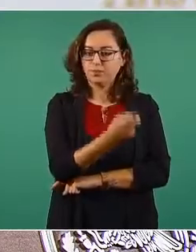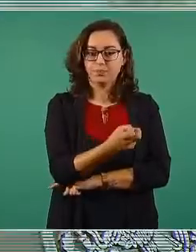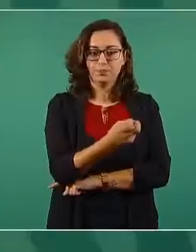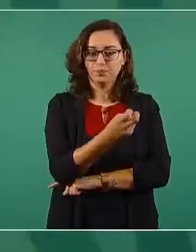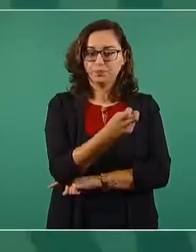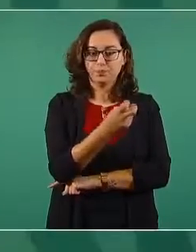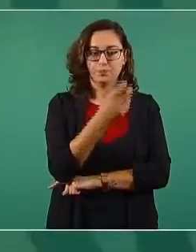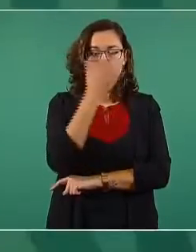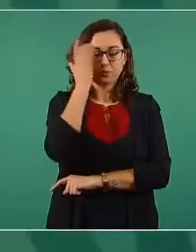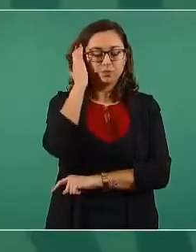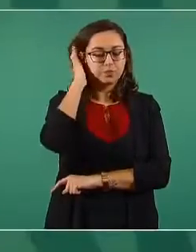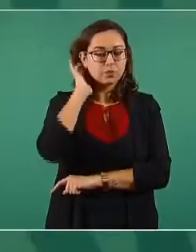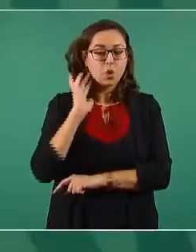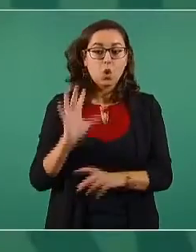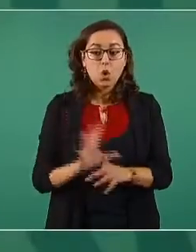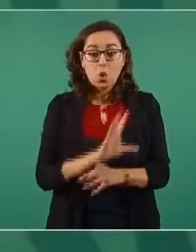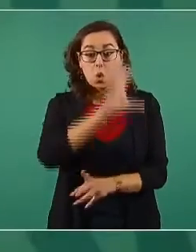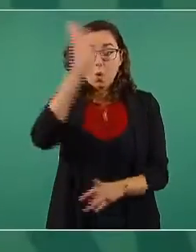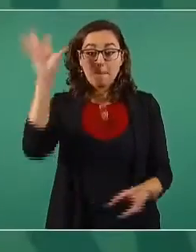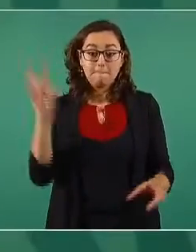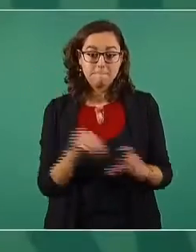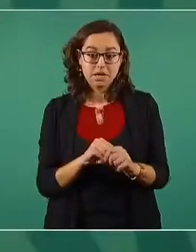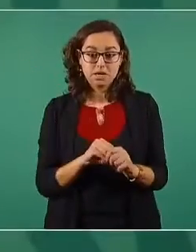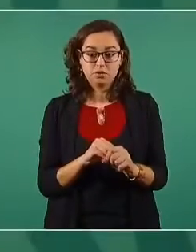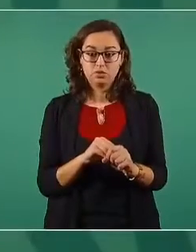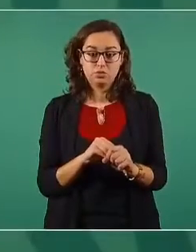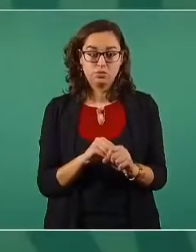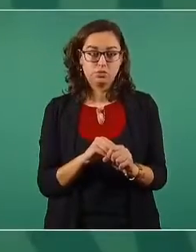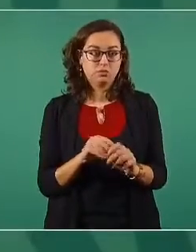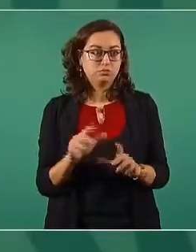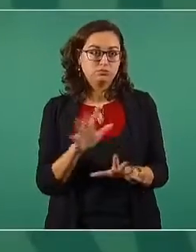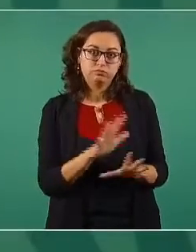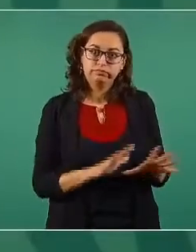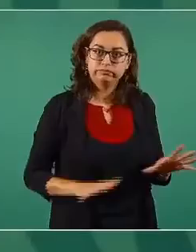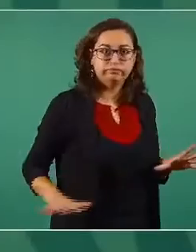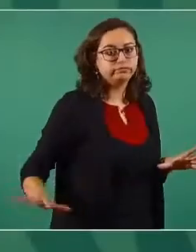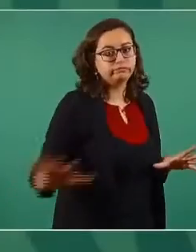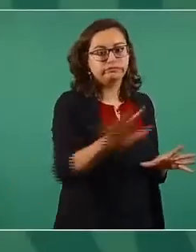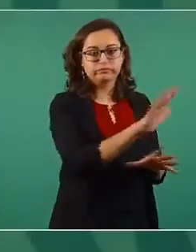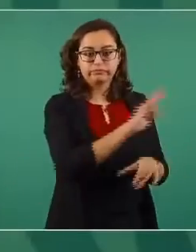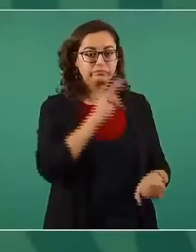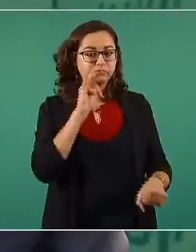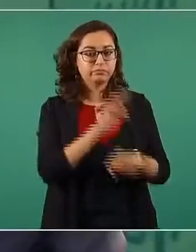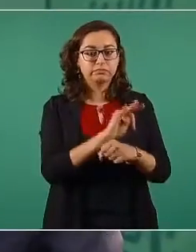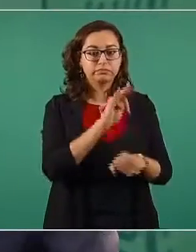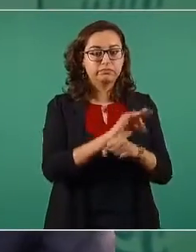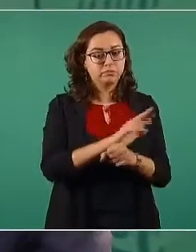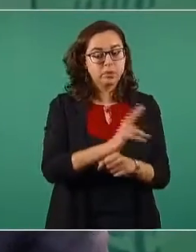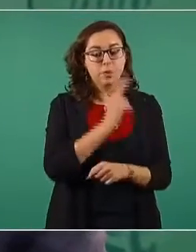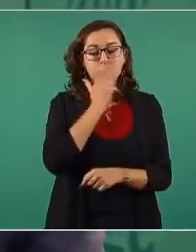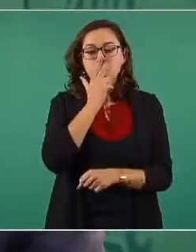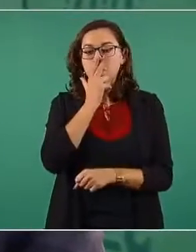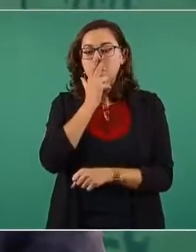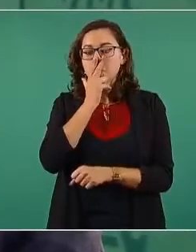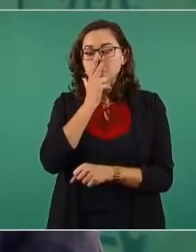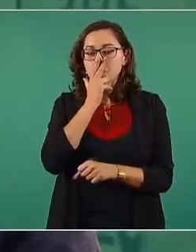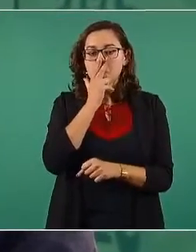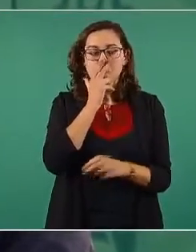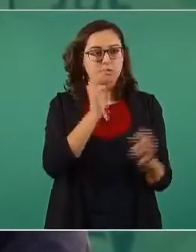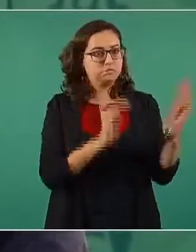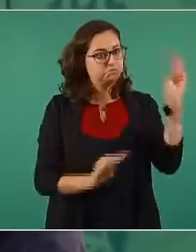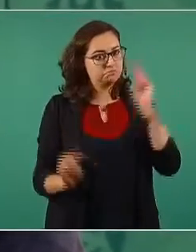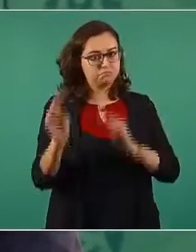Todo va a ser como reserva natural, toda la sierra